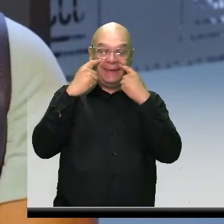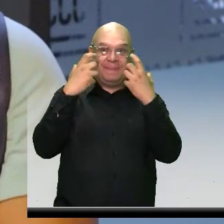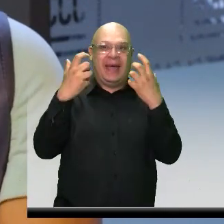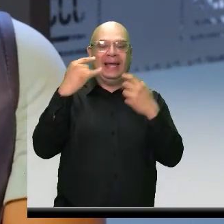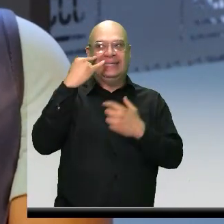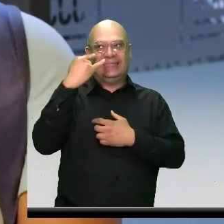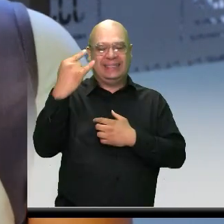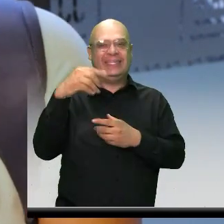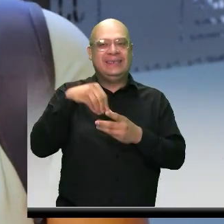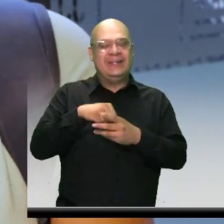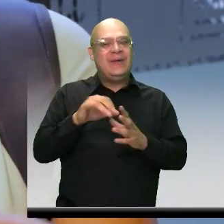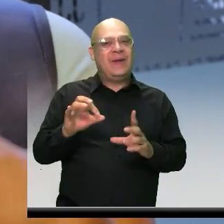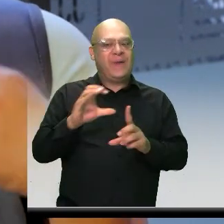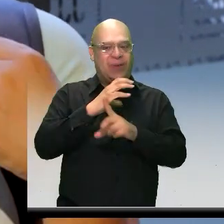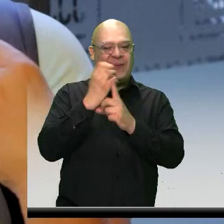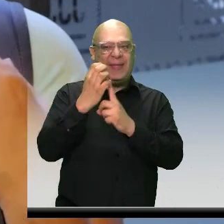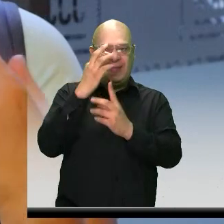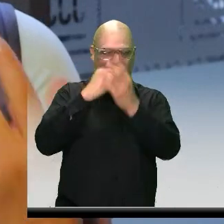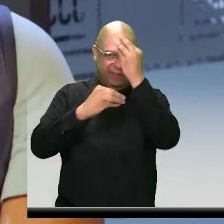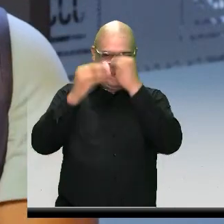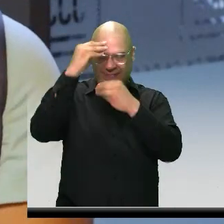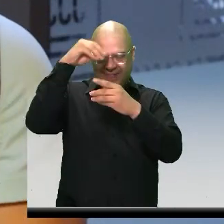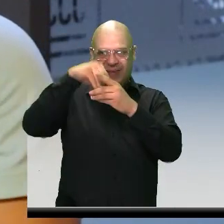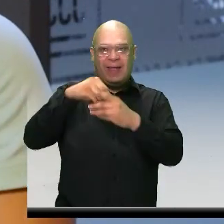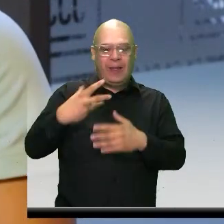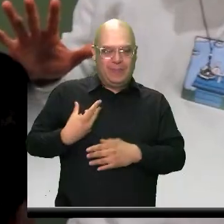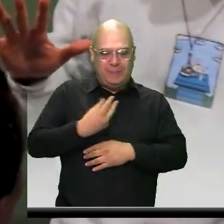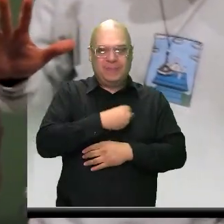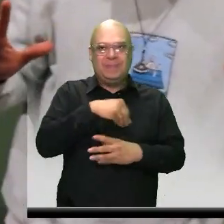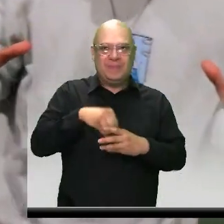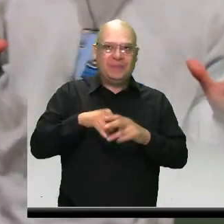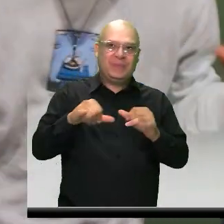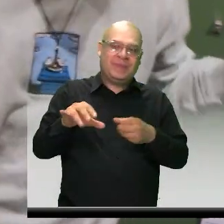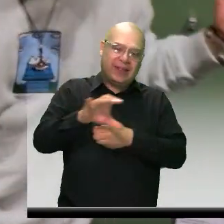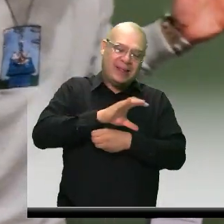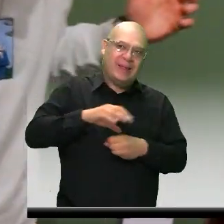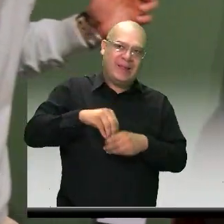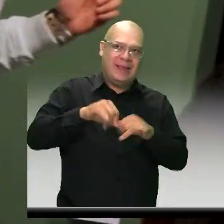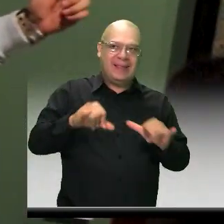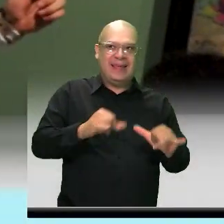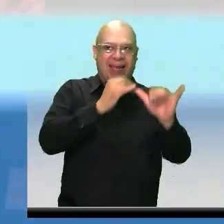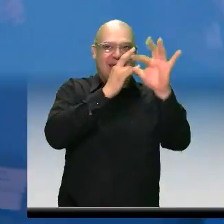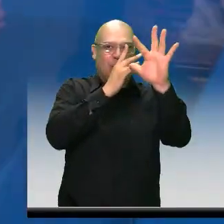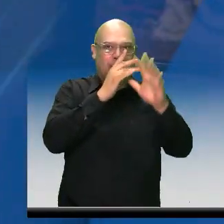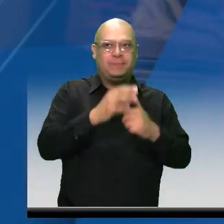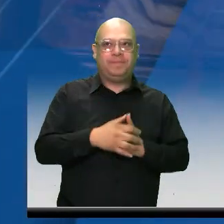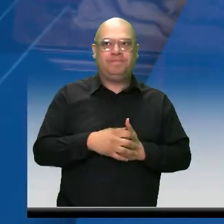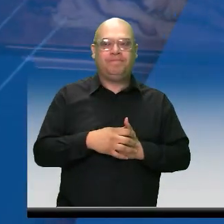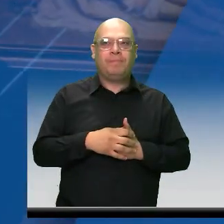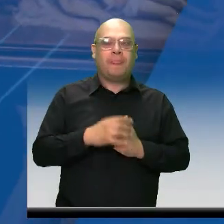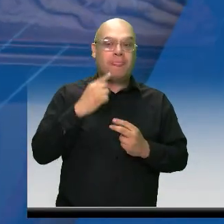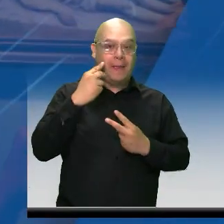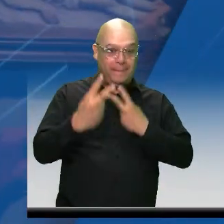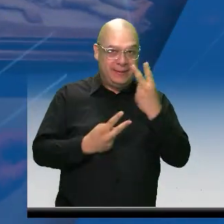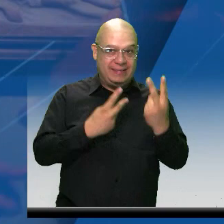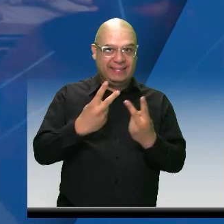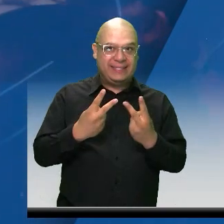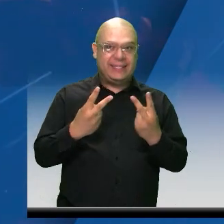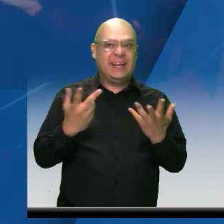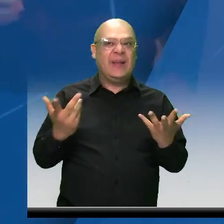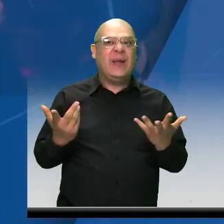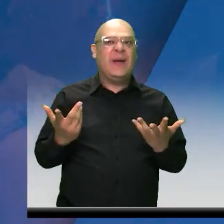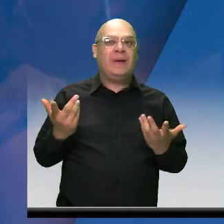nos culturiza a conocer de la ciudad de acá de Icahuí. Visita el Museo Centro Cultural Caribe,